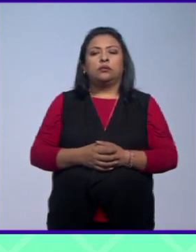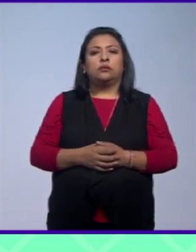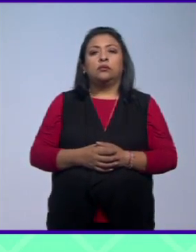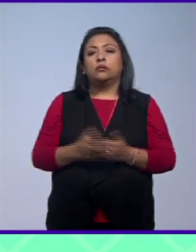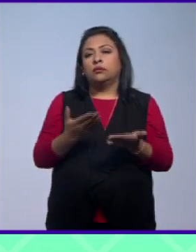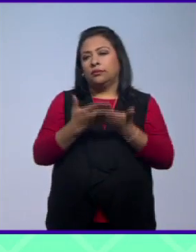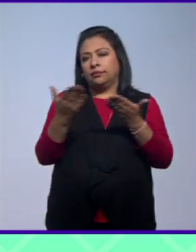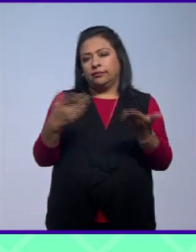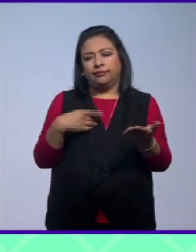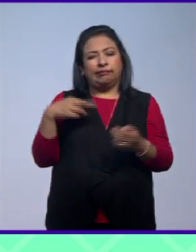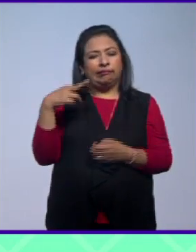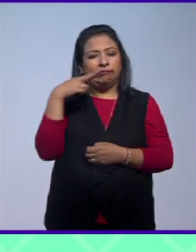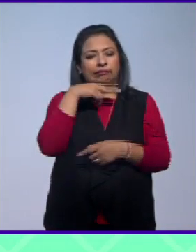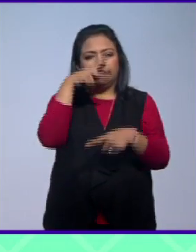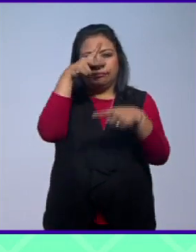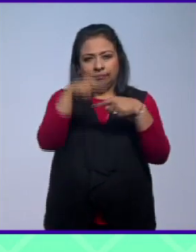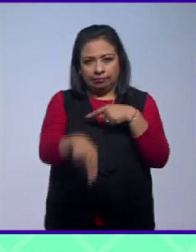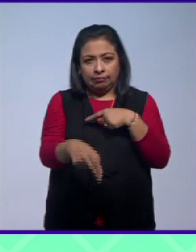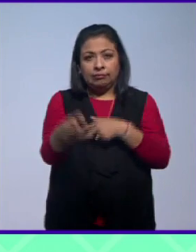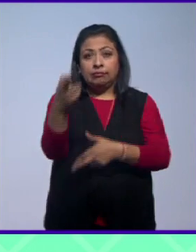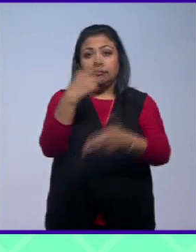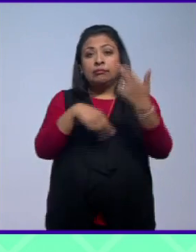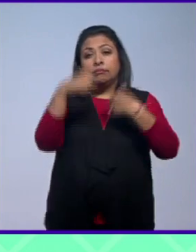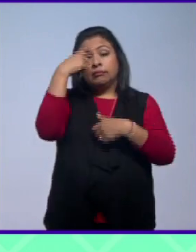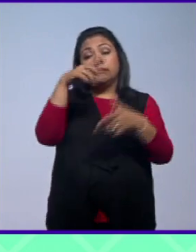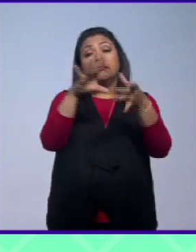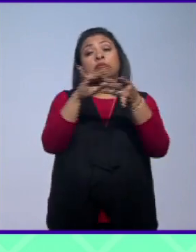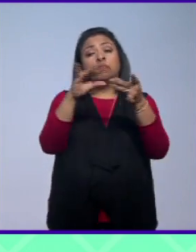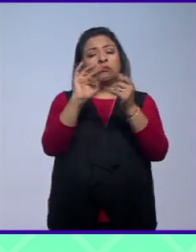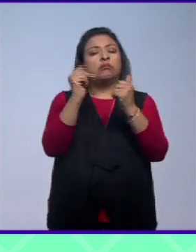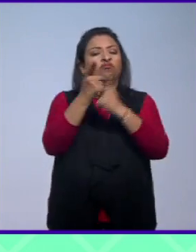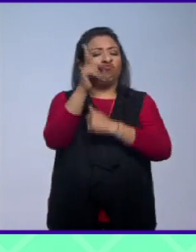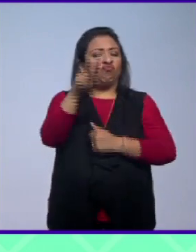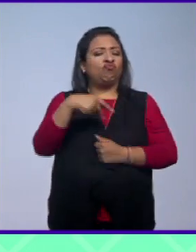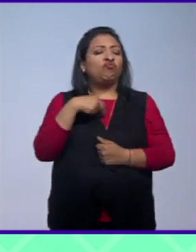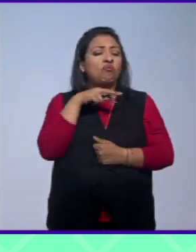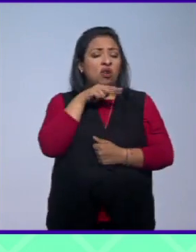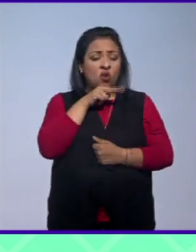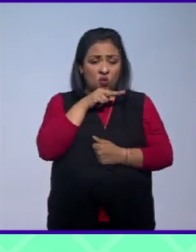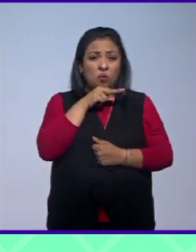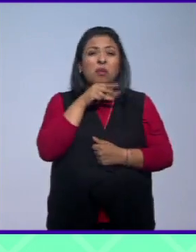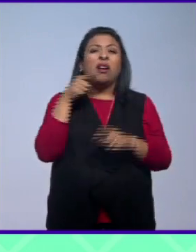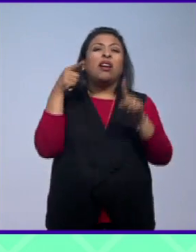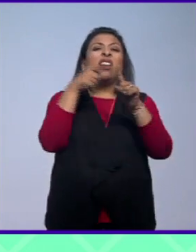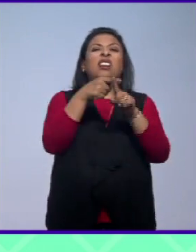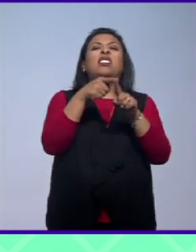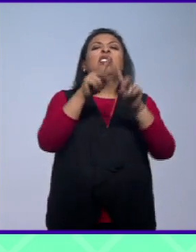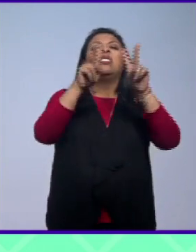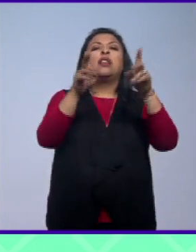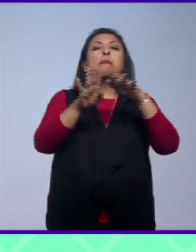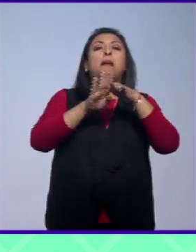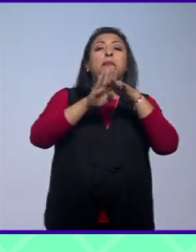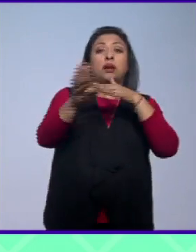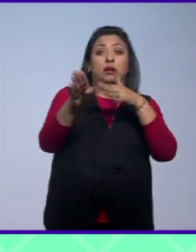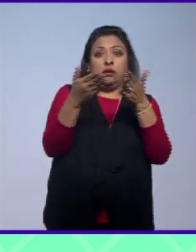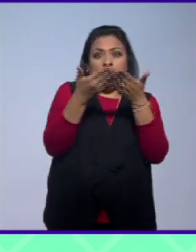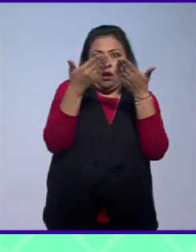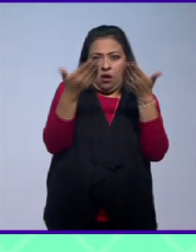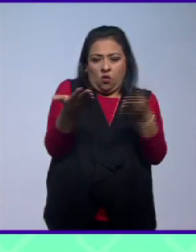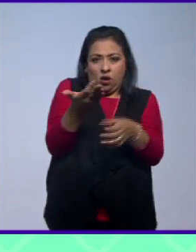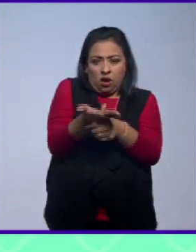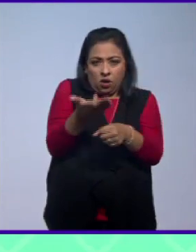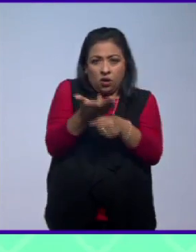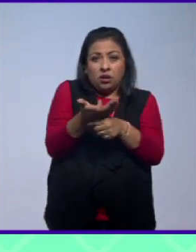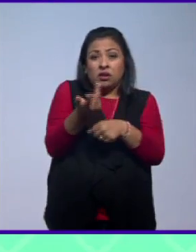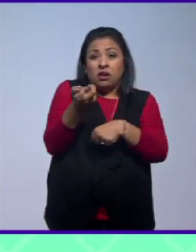vamos a una muy breve pausa regresamos para hablar de un asunto preocupante y que tiene que ver con migración con la actualidad y además